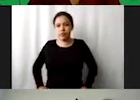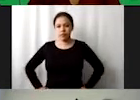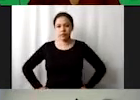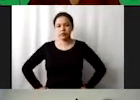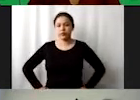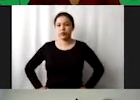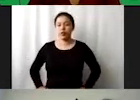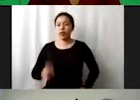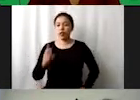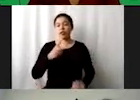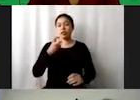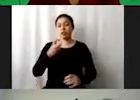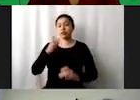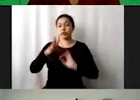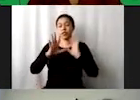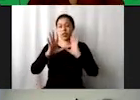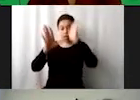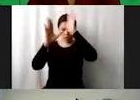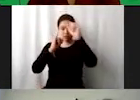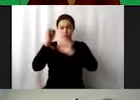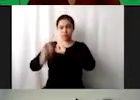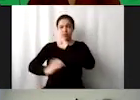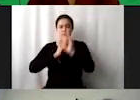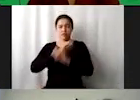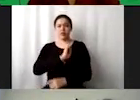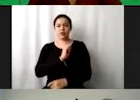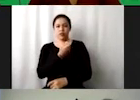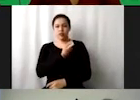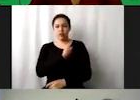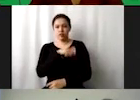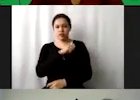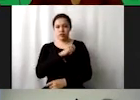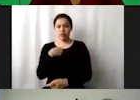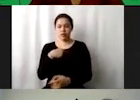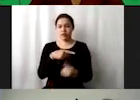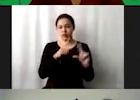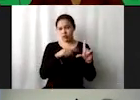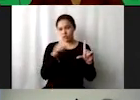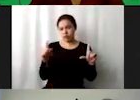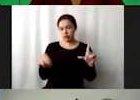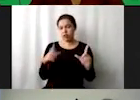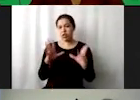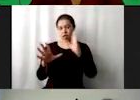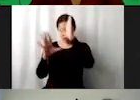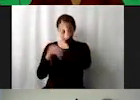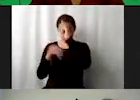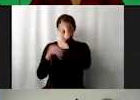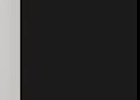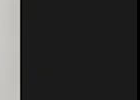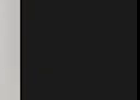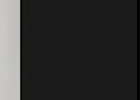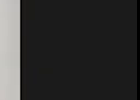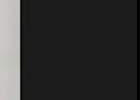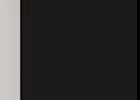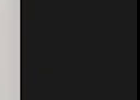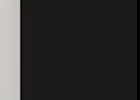pacto mundial de España esas gráficas yo sí las saqué de un informe del pacto mundial pero déjenme